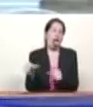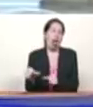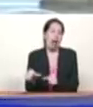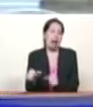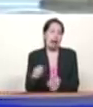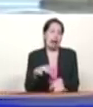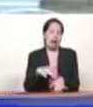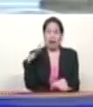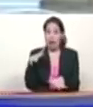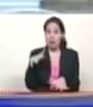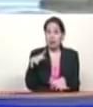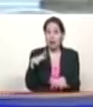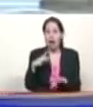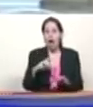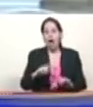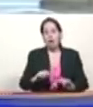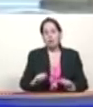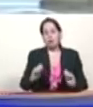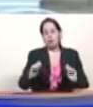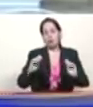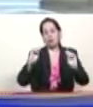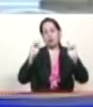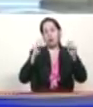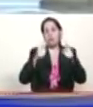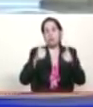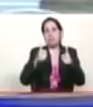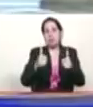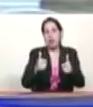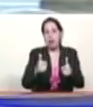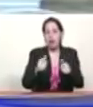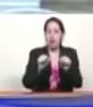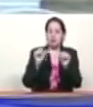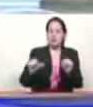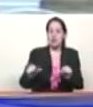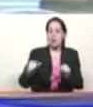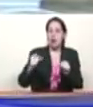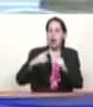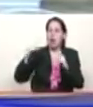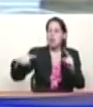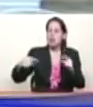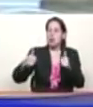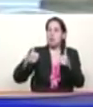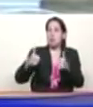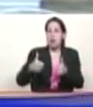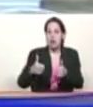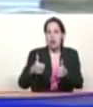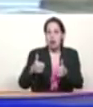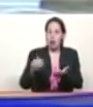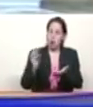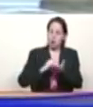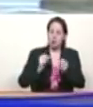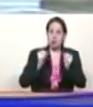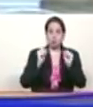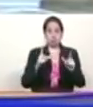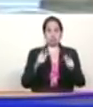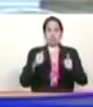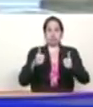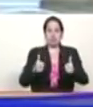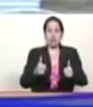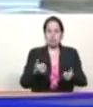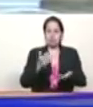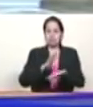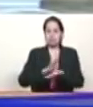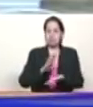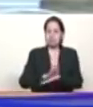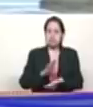del ataque terrorista contra el sistema eléctrico y logremos nuevamente, como siempre ha sido, estabilizar